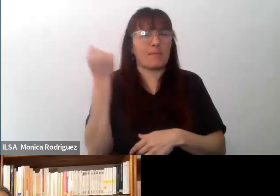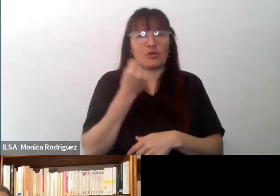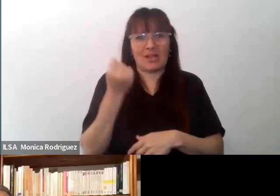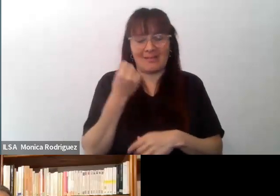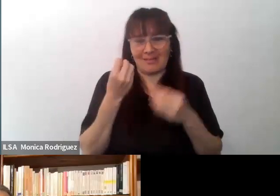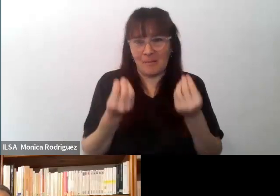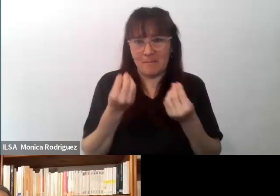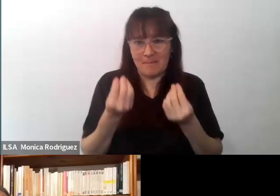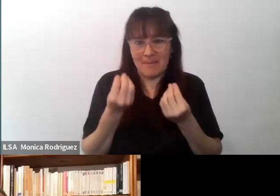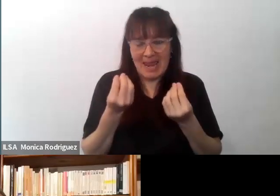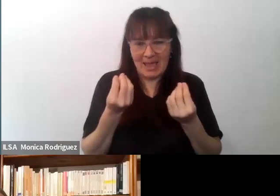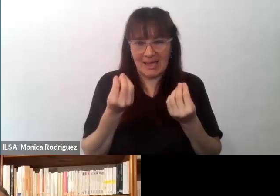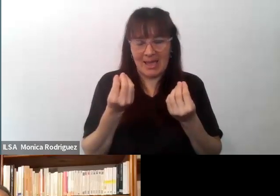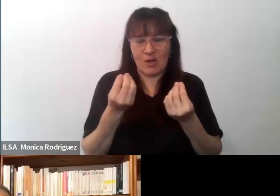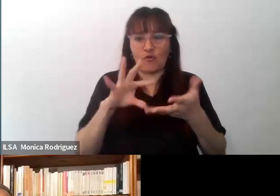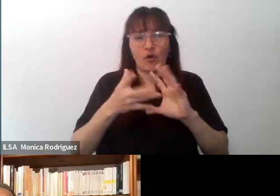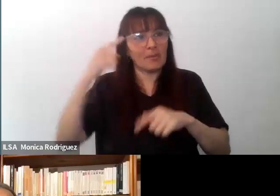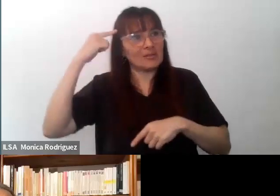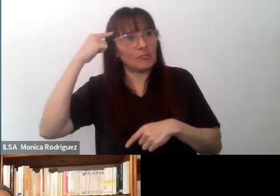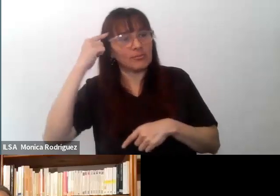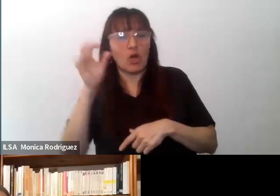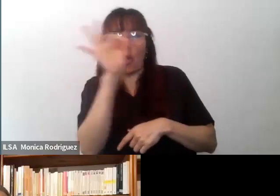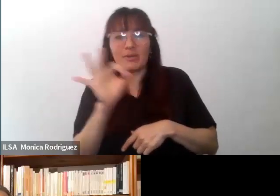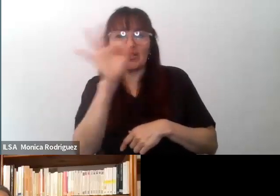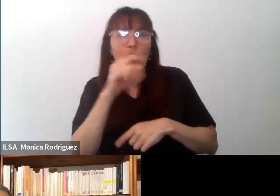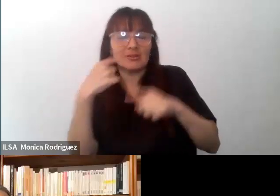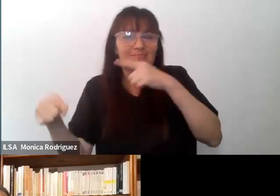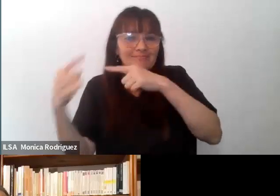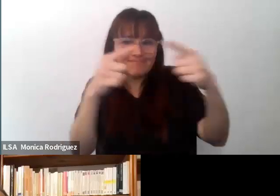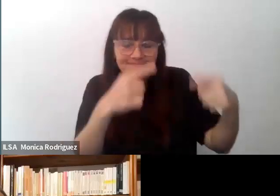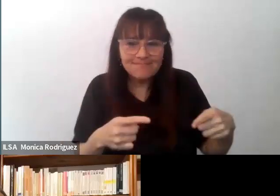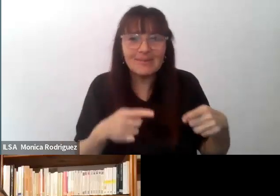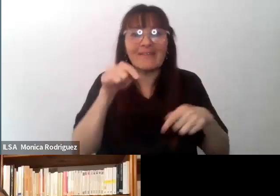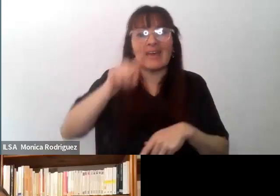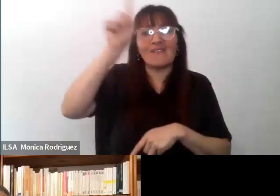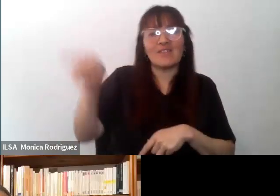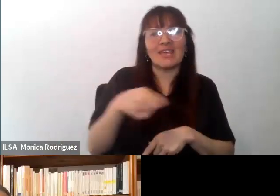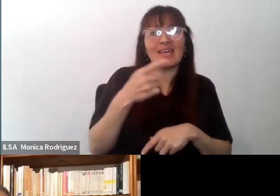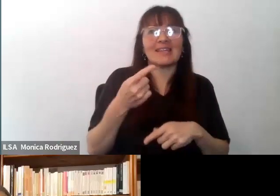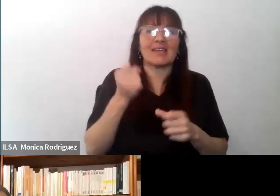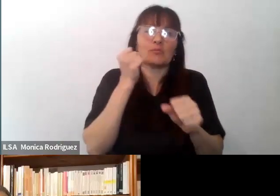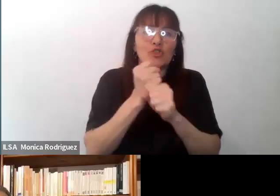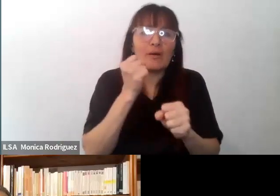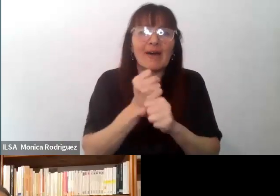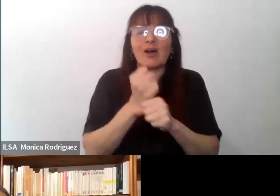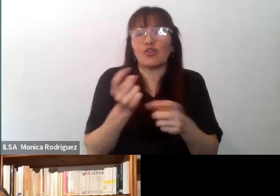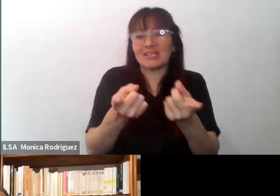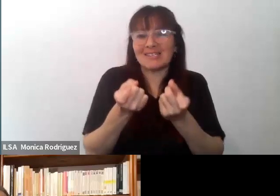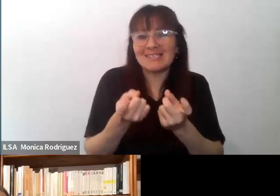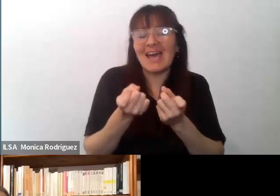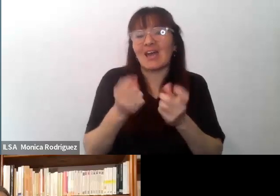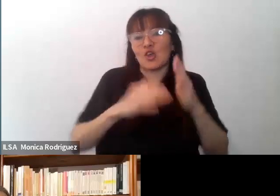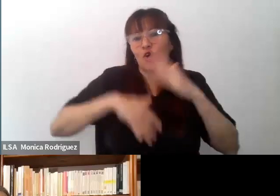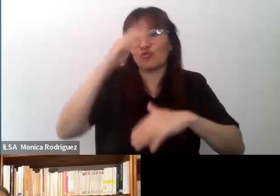apuesta en relación de puntos de vista para partir en ese trabajo necesario de construcción de la